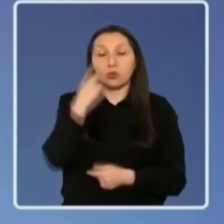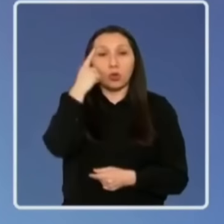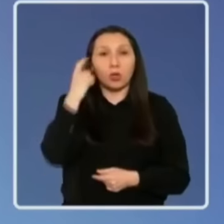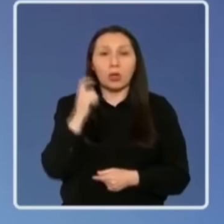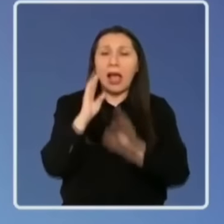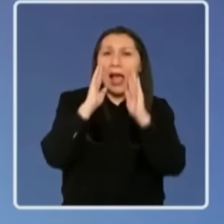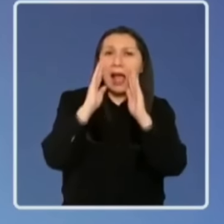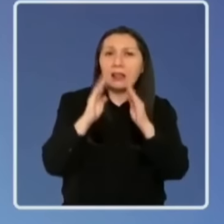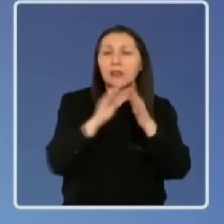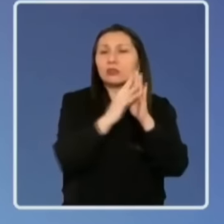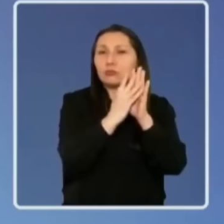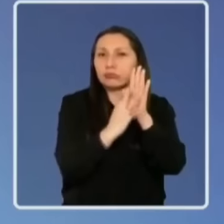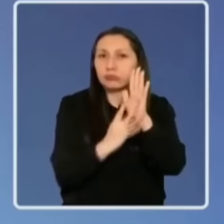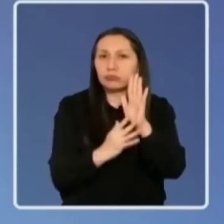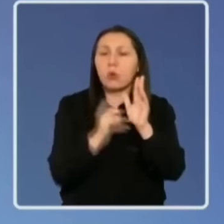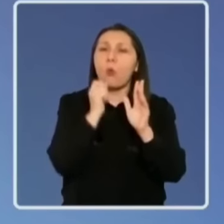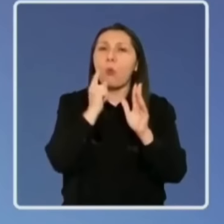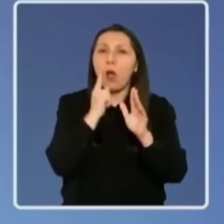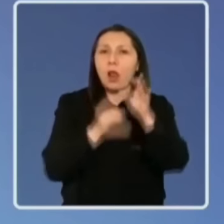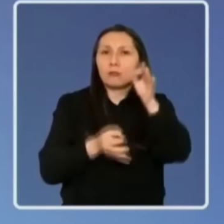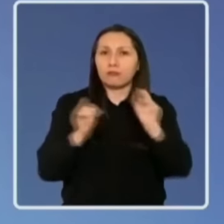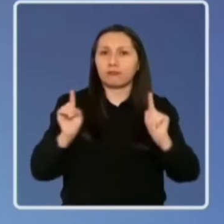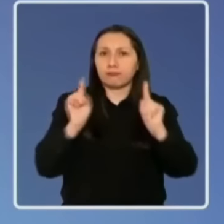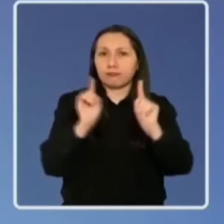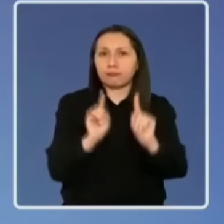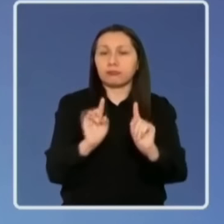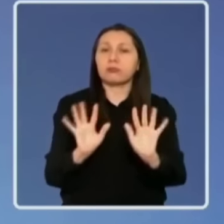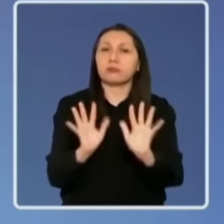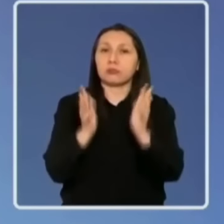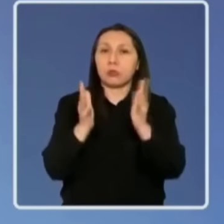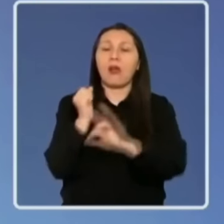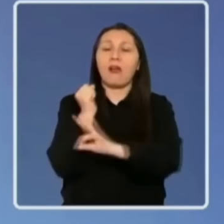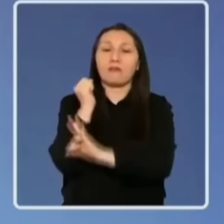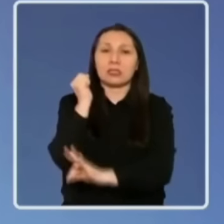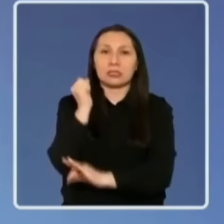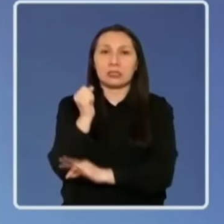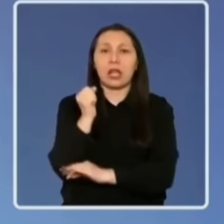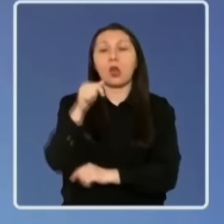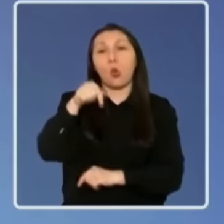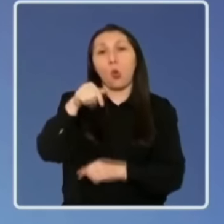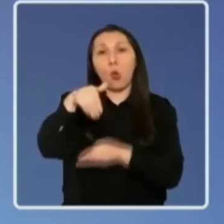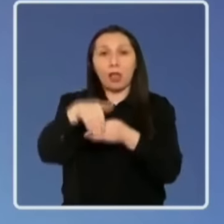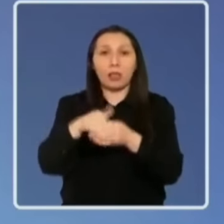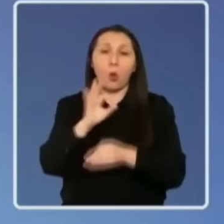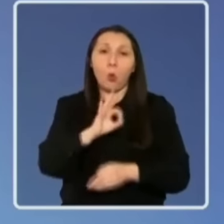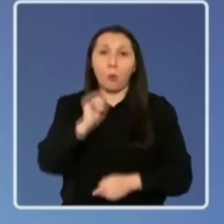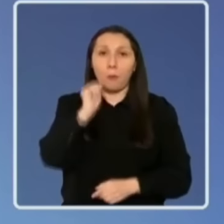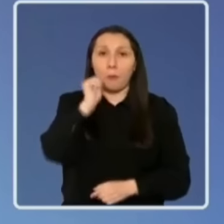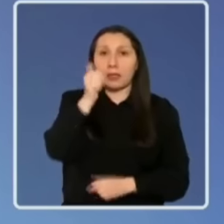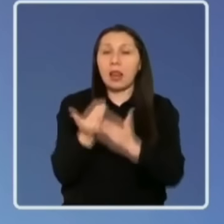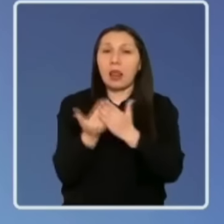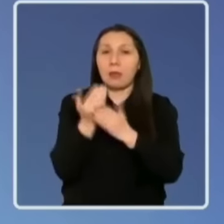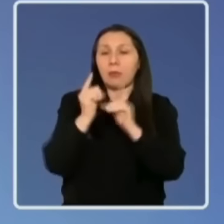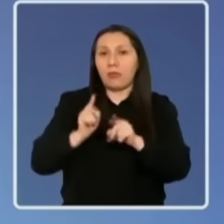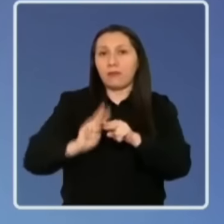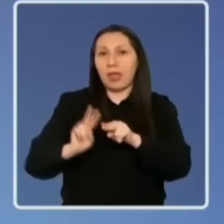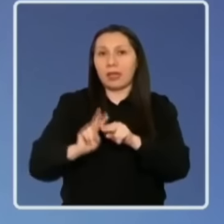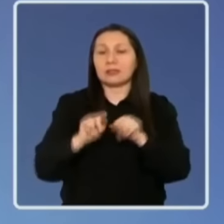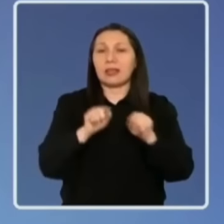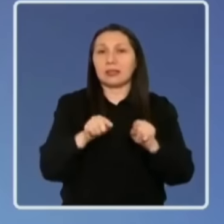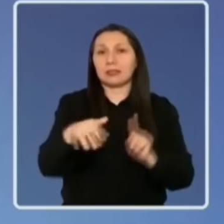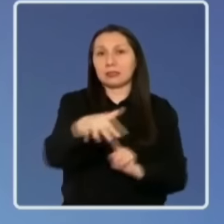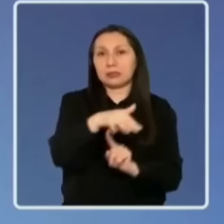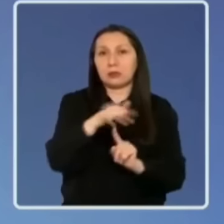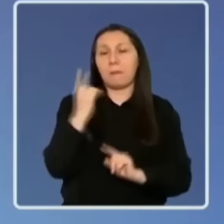atento al contenido y alcance de la formalización que el fiscal Armendariz probablemente hoy en la tarde o mañana en la mañana debiera realizar en este caso